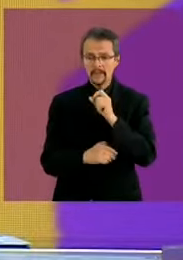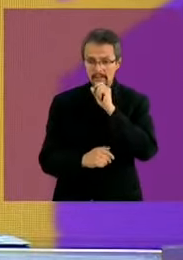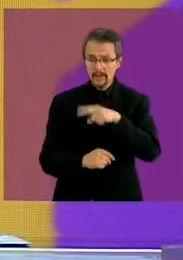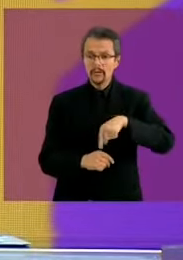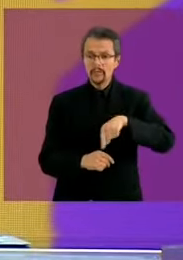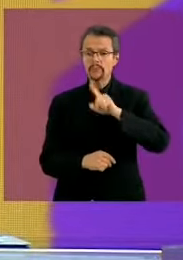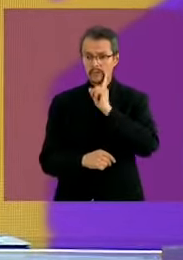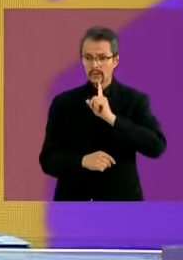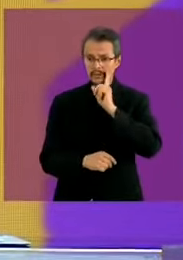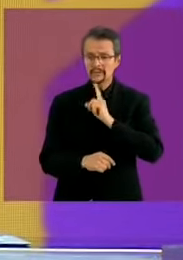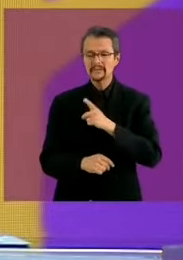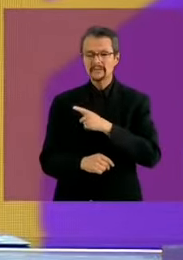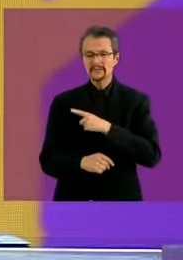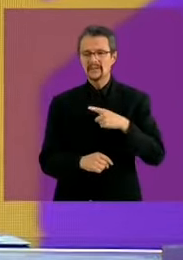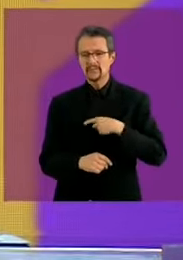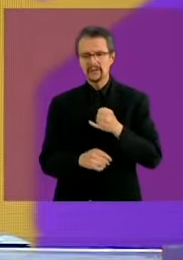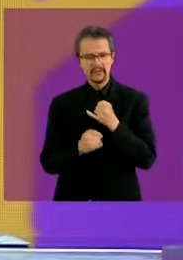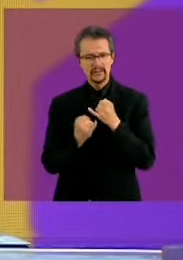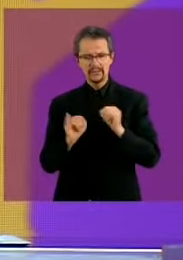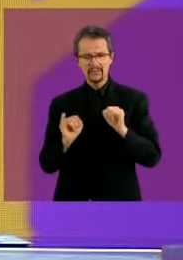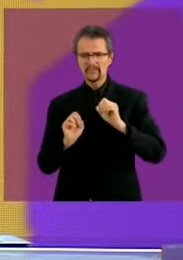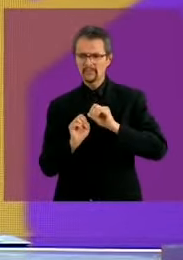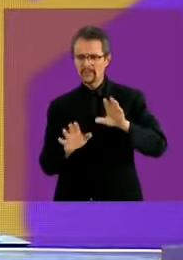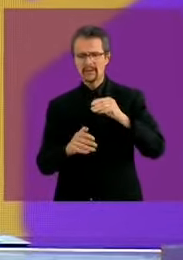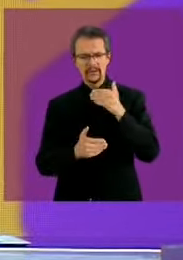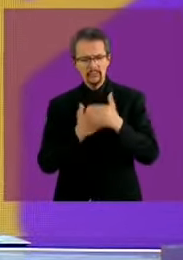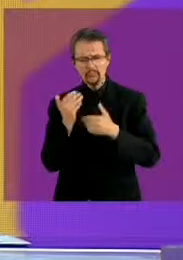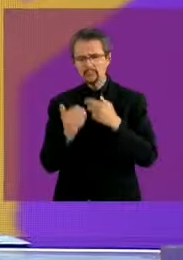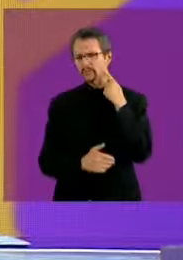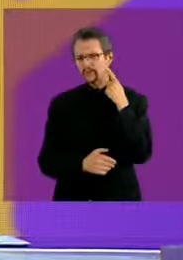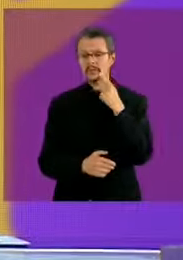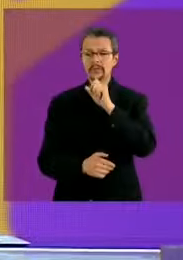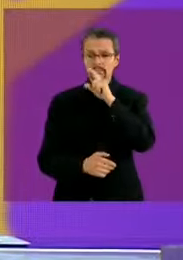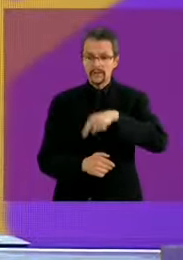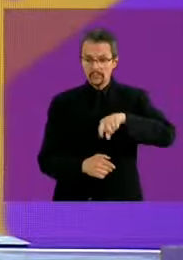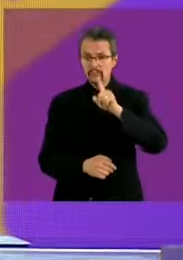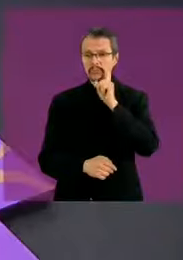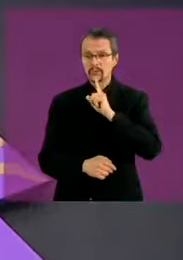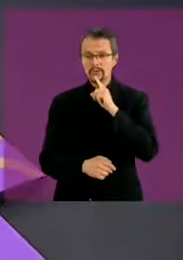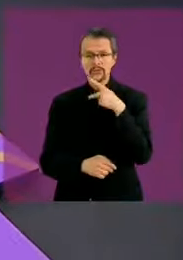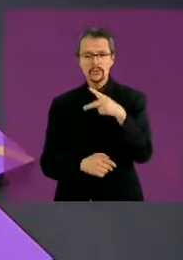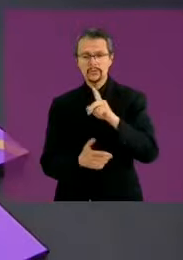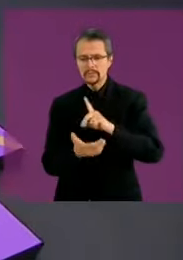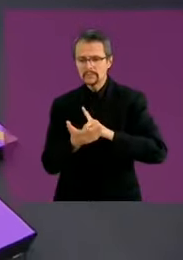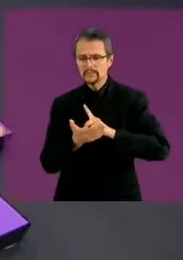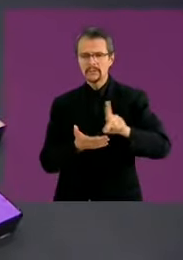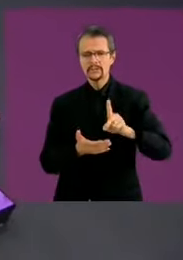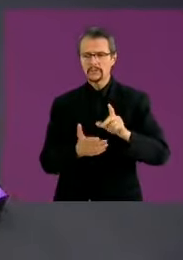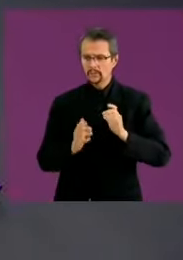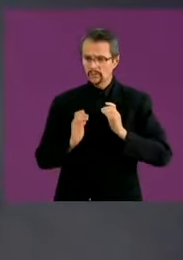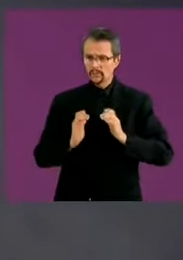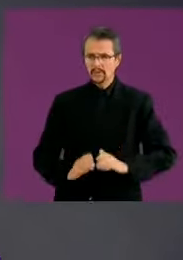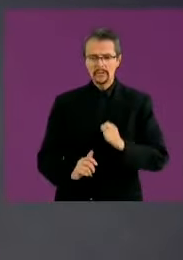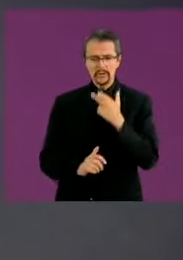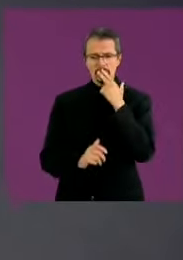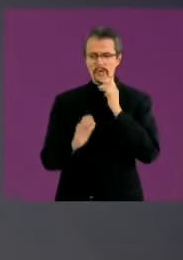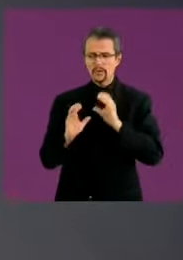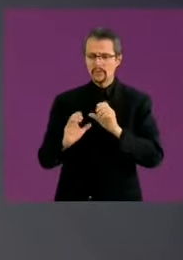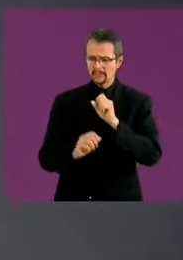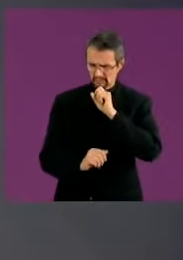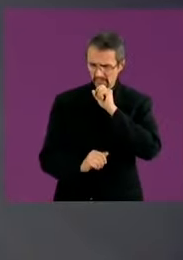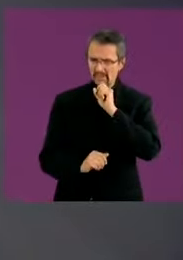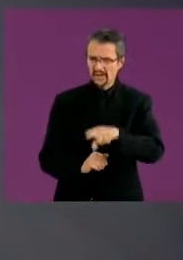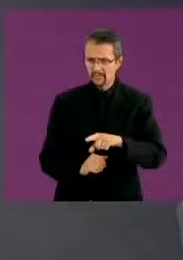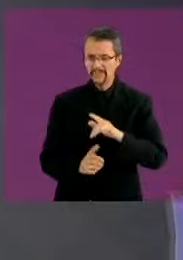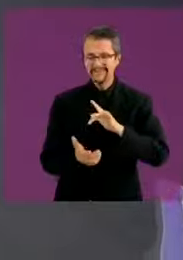en las decisiones y también los derechos de las mujeres en términos físicos gracias candidata ahora sí vamos